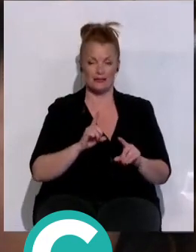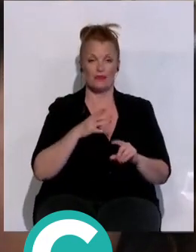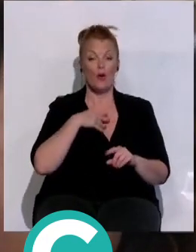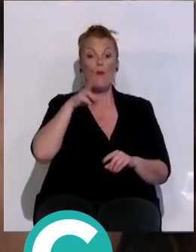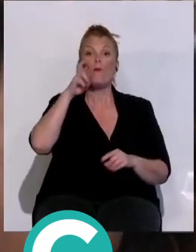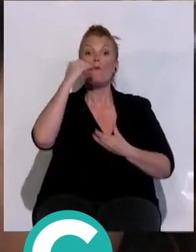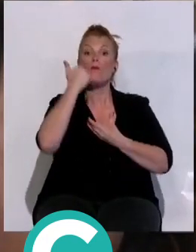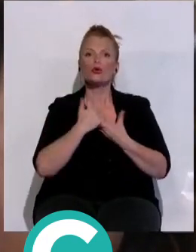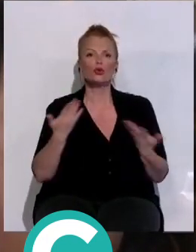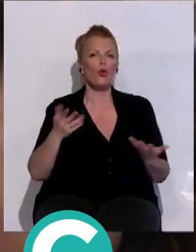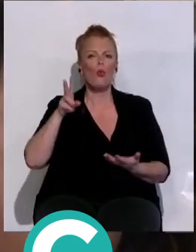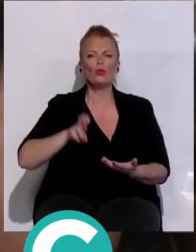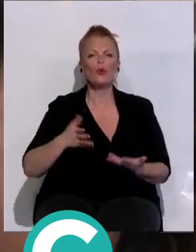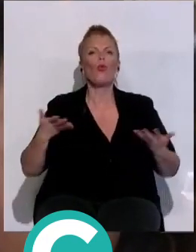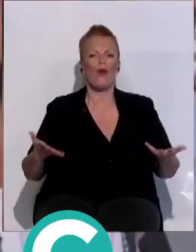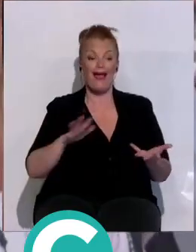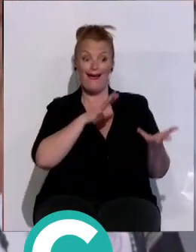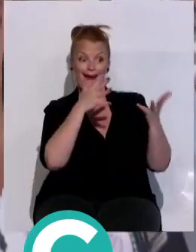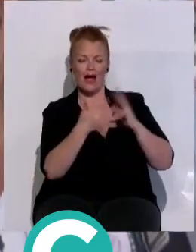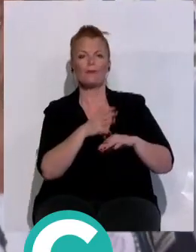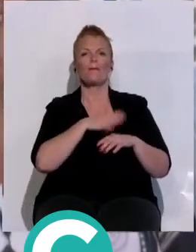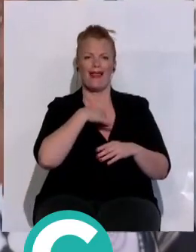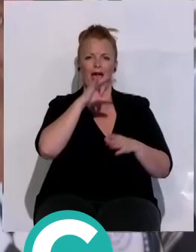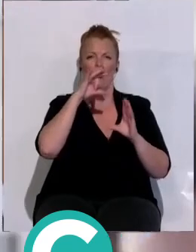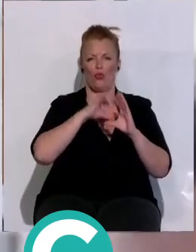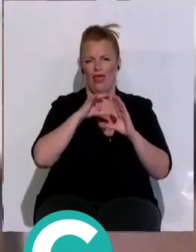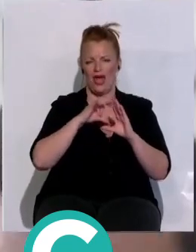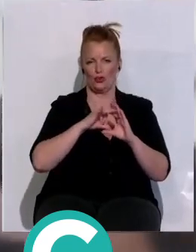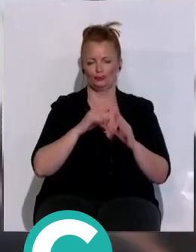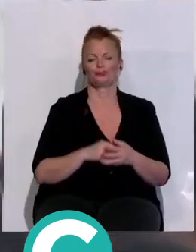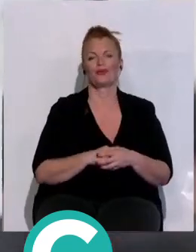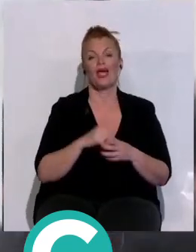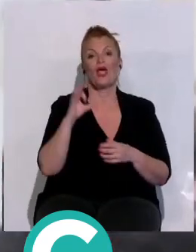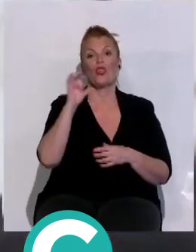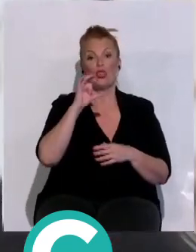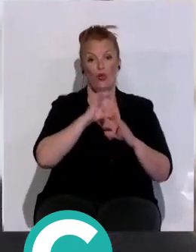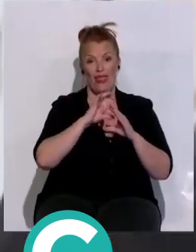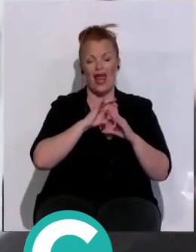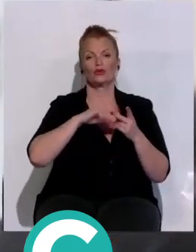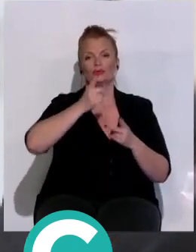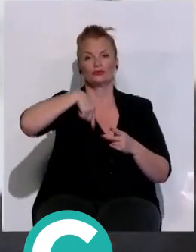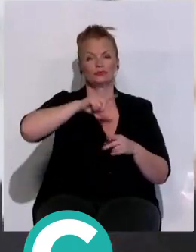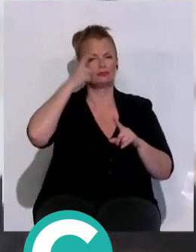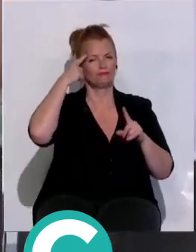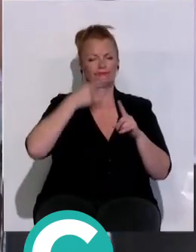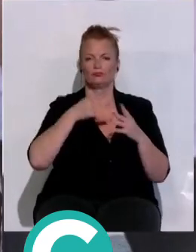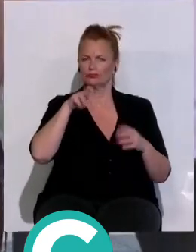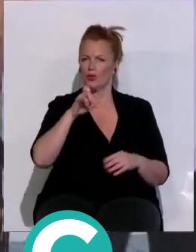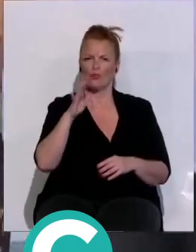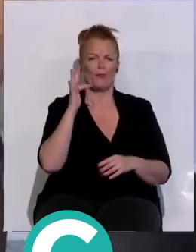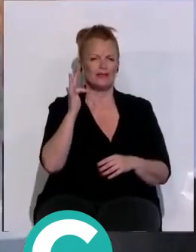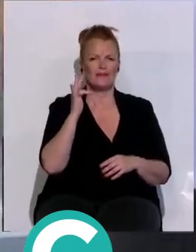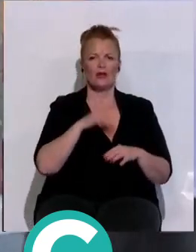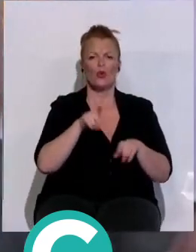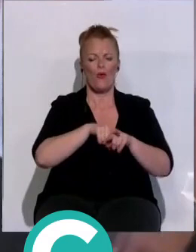el voto del cambio, es el voto a Ciudadanos. Según el candidato de Ciudadanos, las perspectivas que manejan son muy positivas y ha